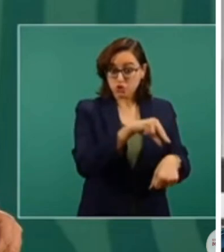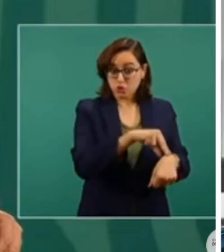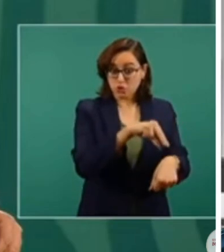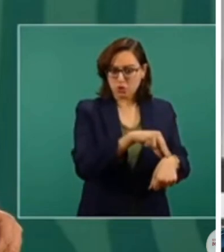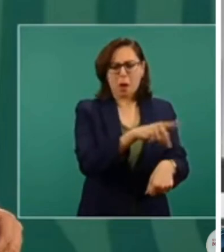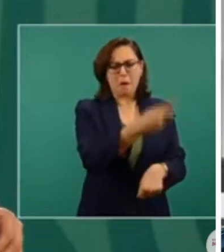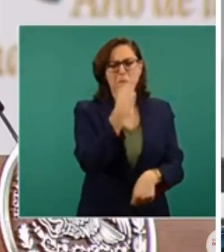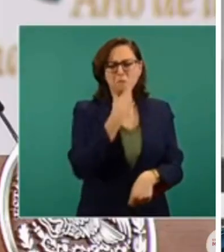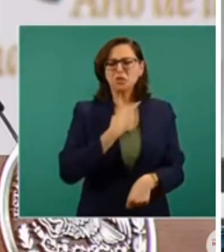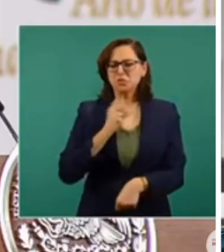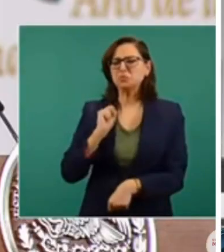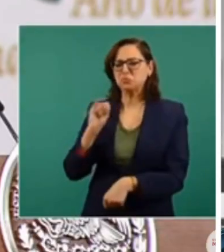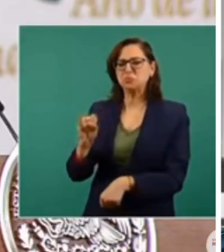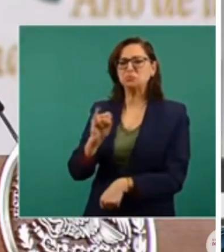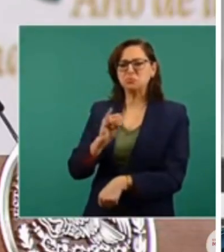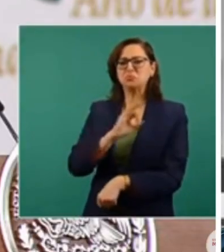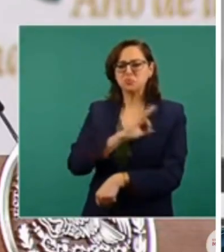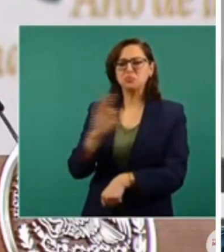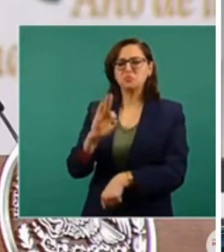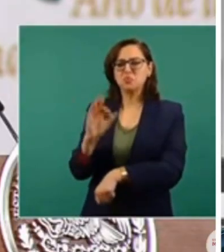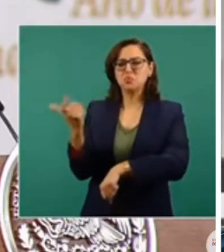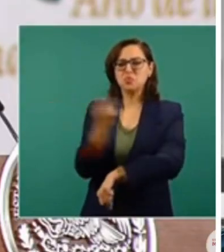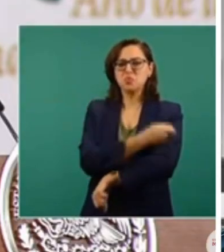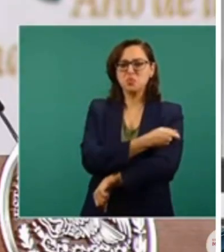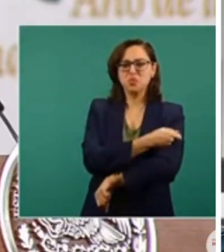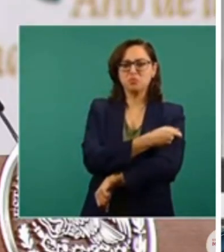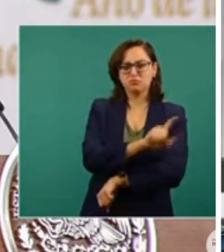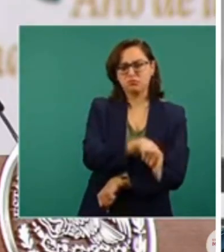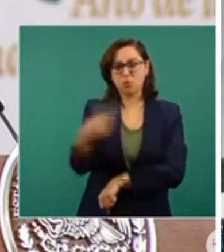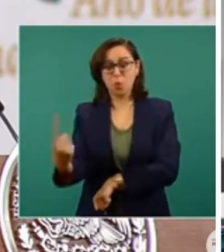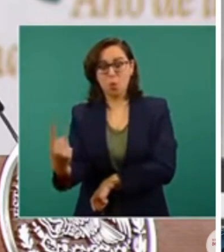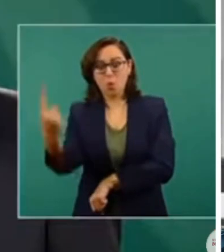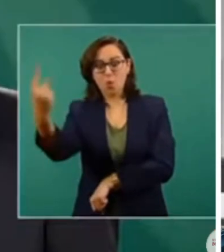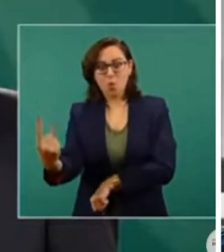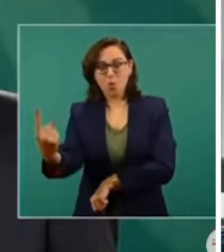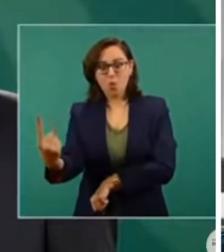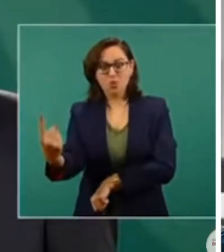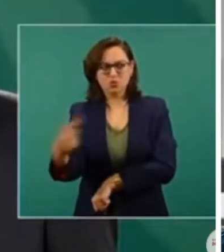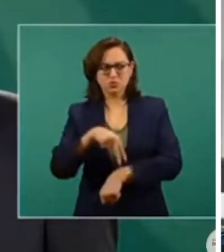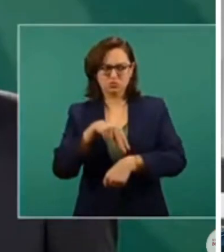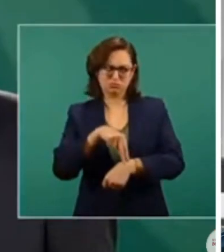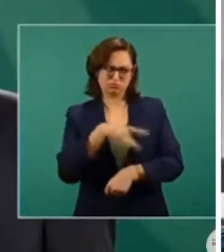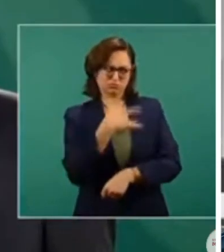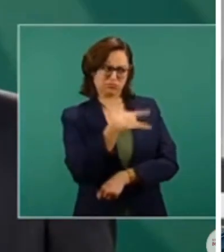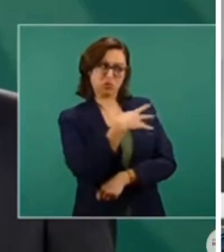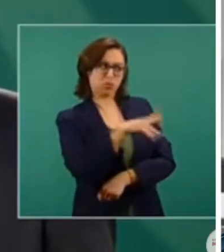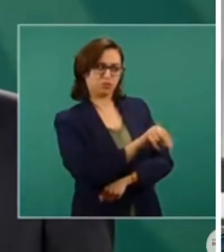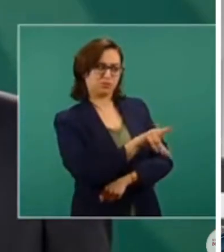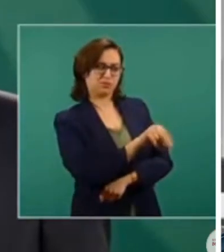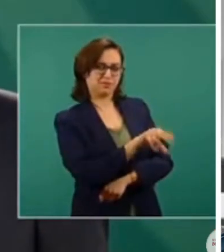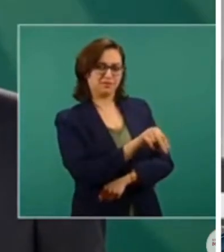me habían dicho que sí y el médico que me atendió me dijo no,